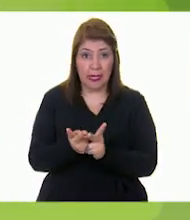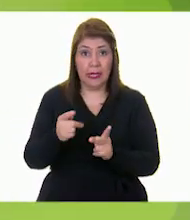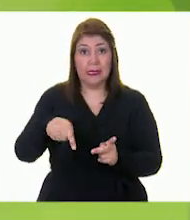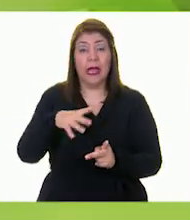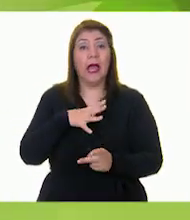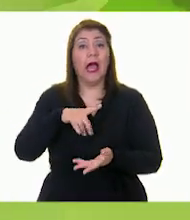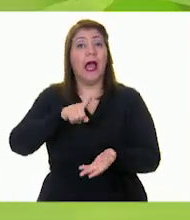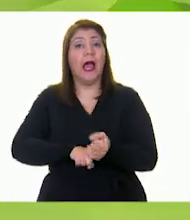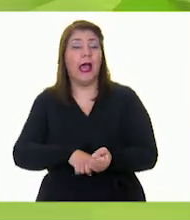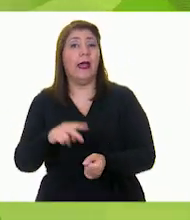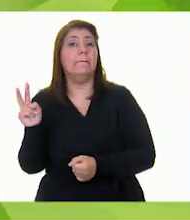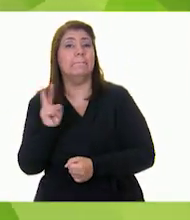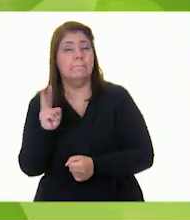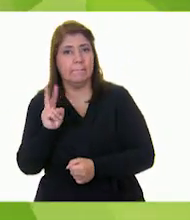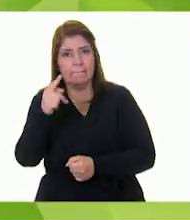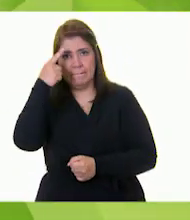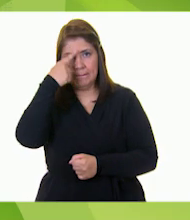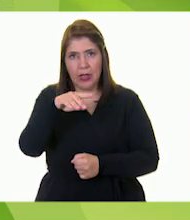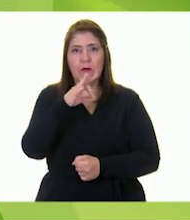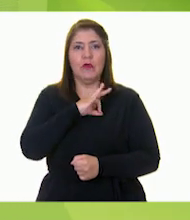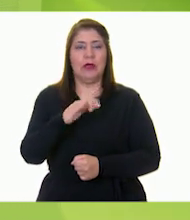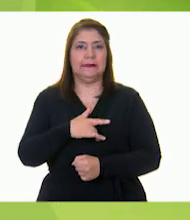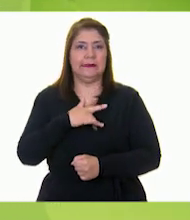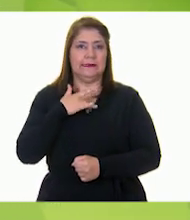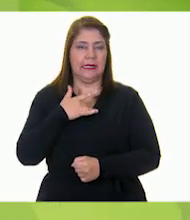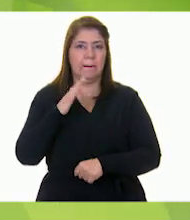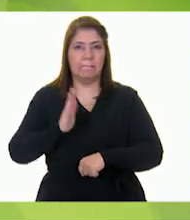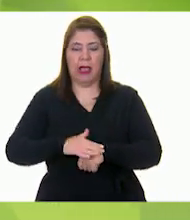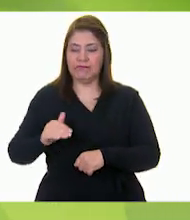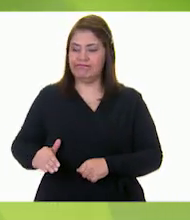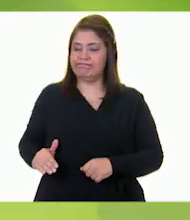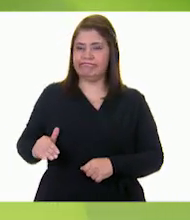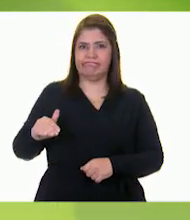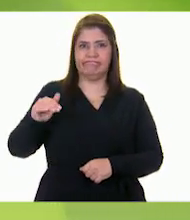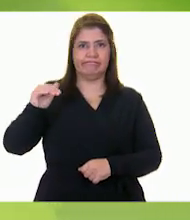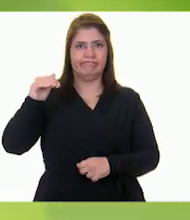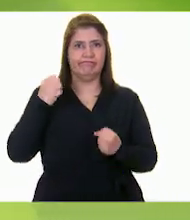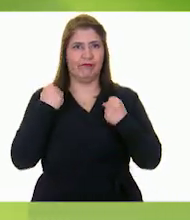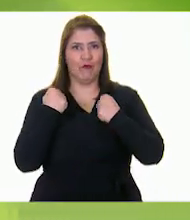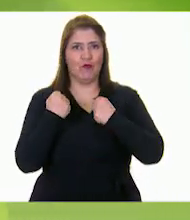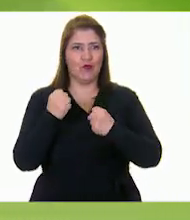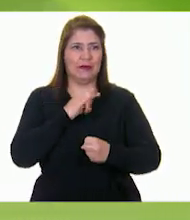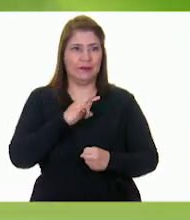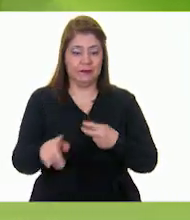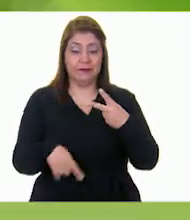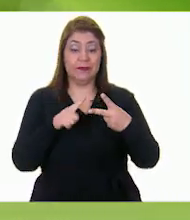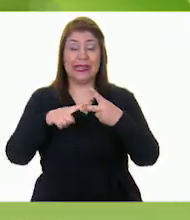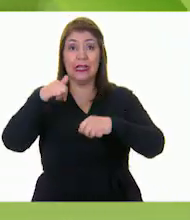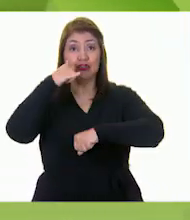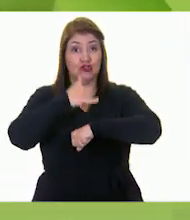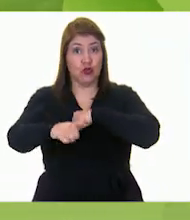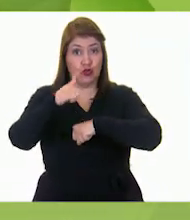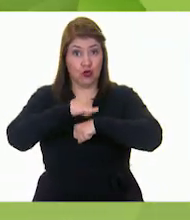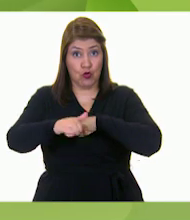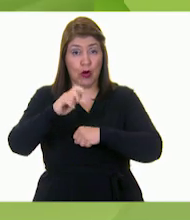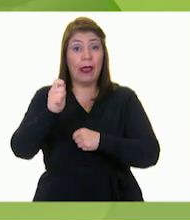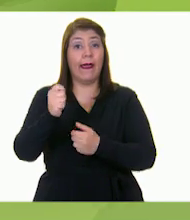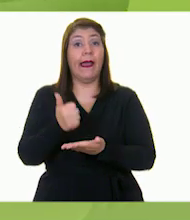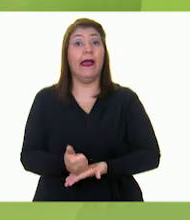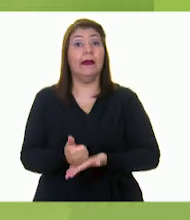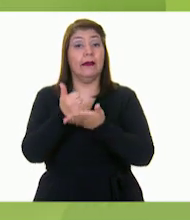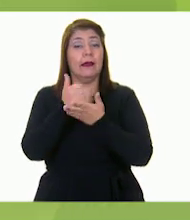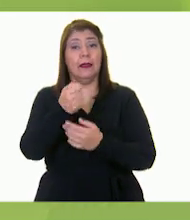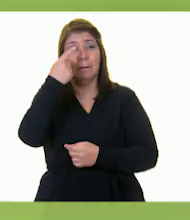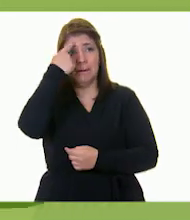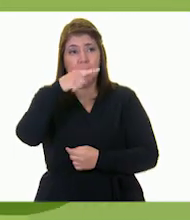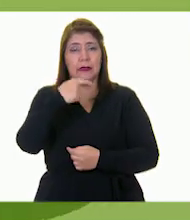vitaminas para aumentar nuestro poder del crecimiento. El yogur nos ayuda a mantener